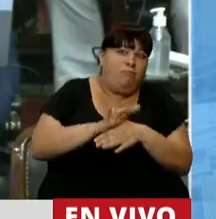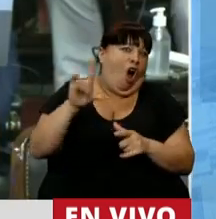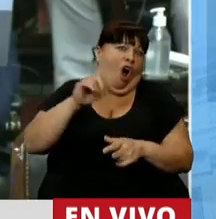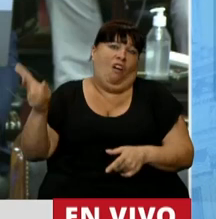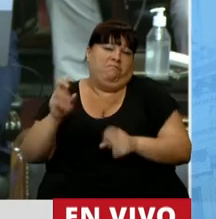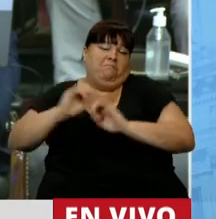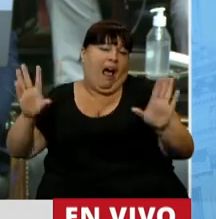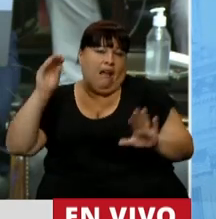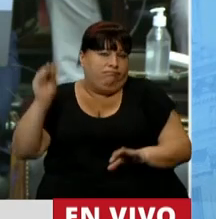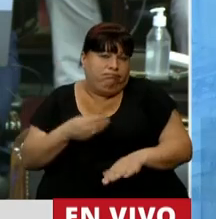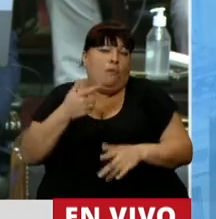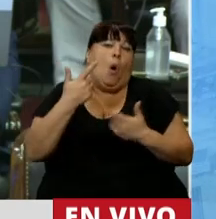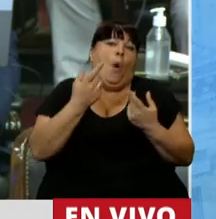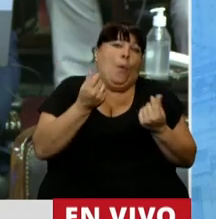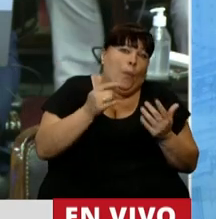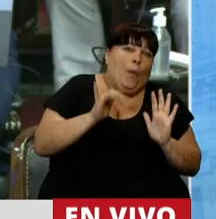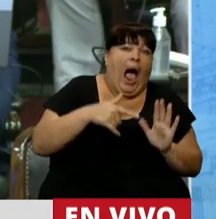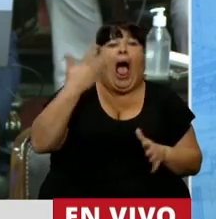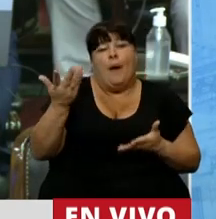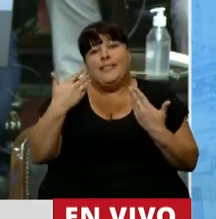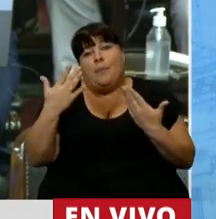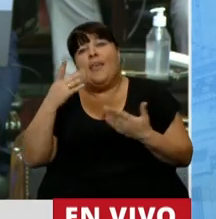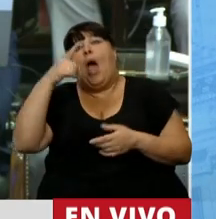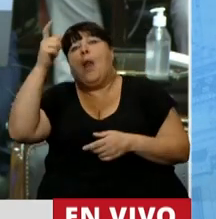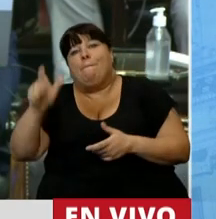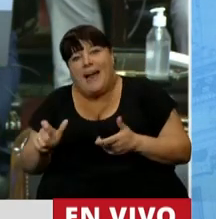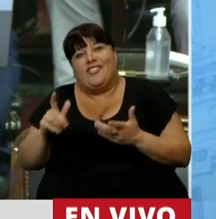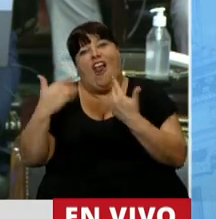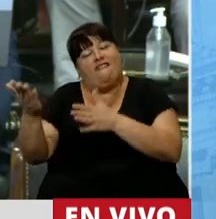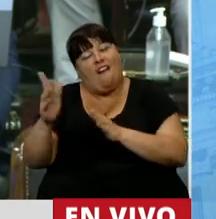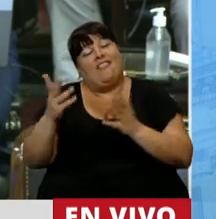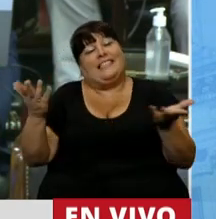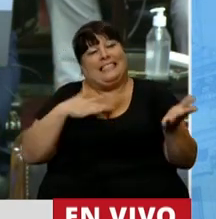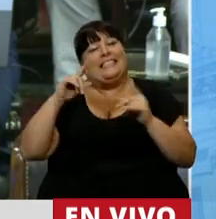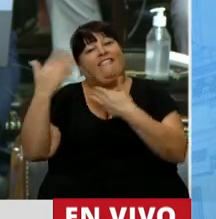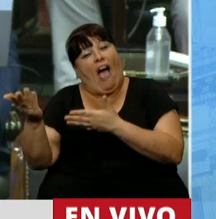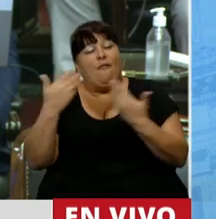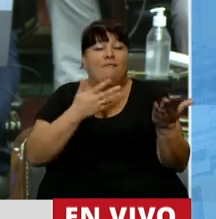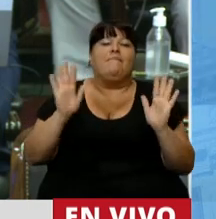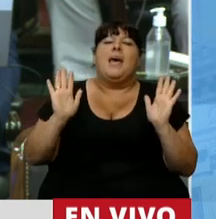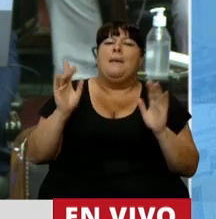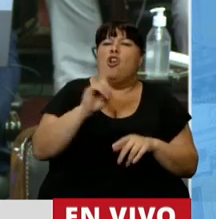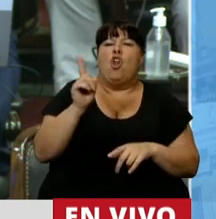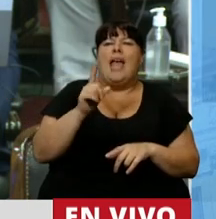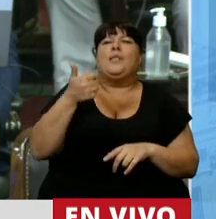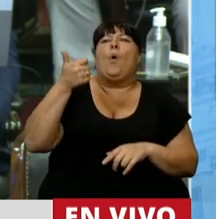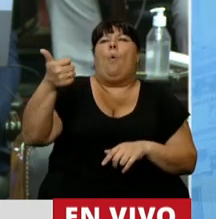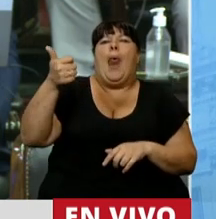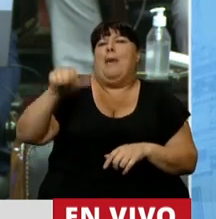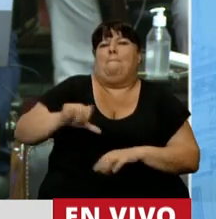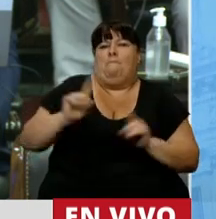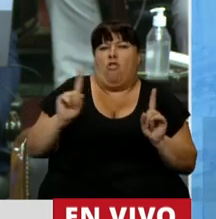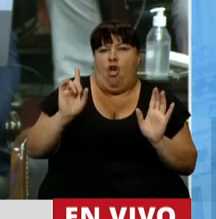o no son efectivas, sirven para algo, a veces sirven para alguien, lamentablemente, pero no son ni buenas ni